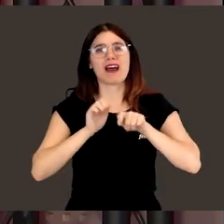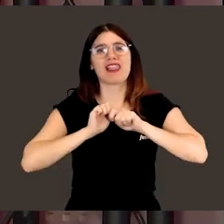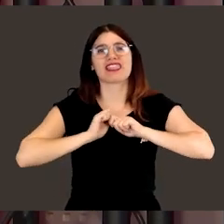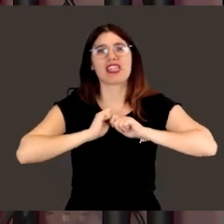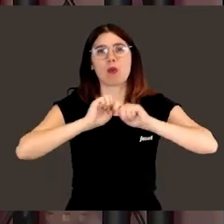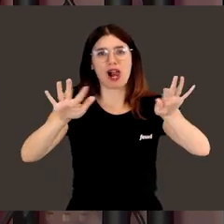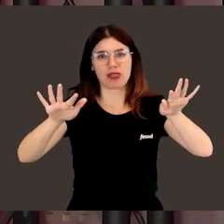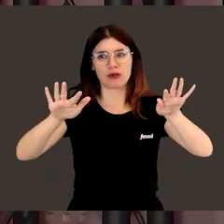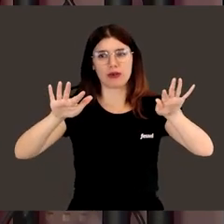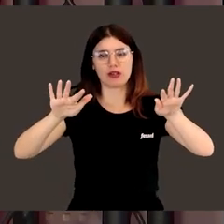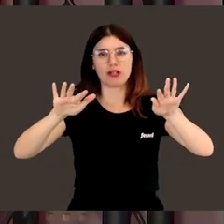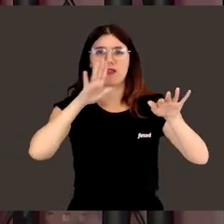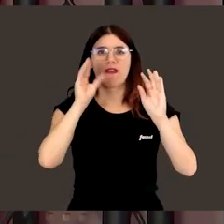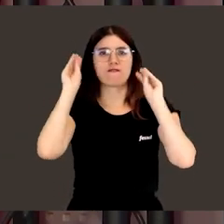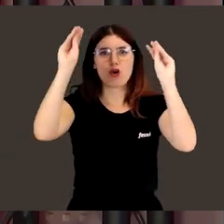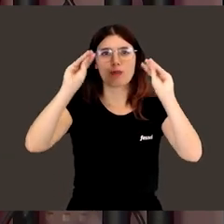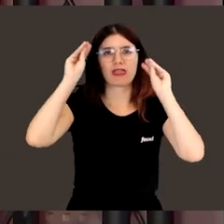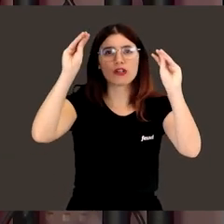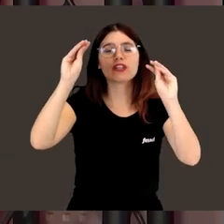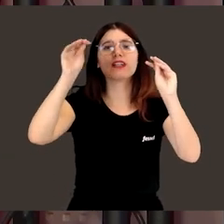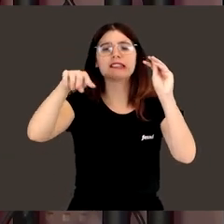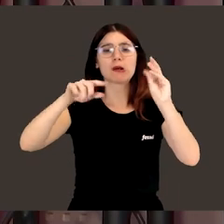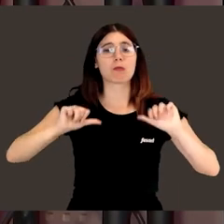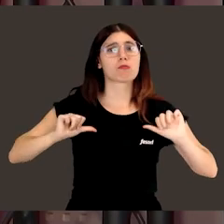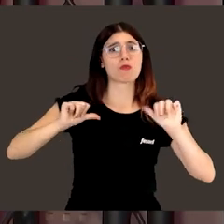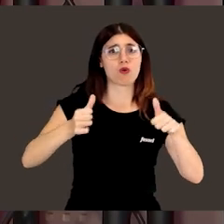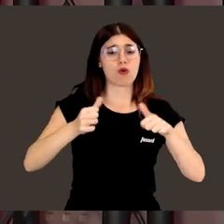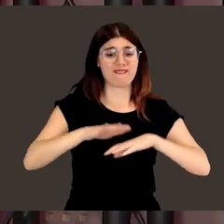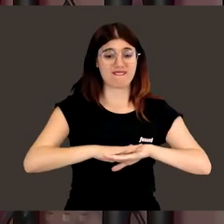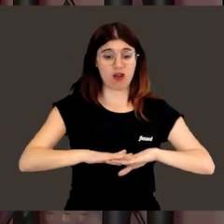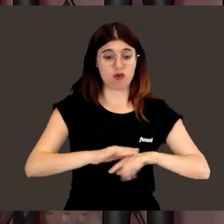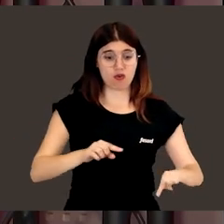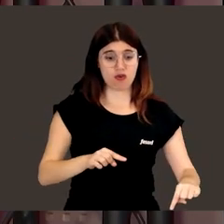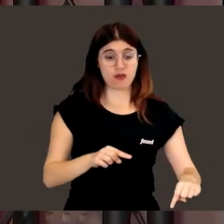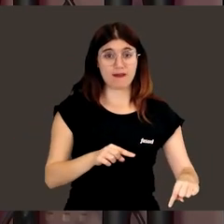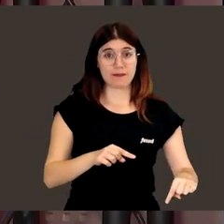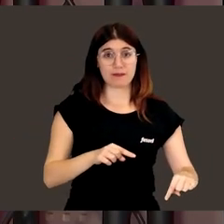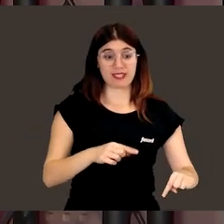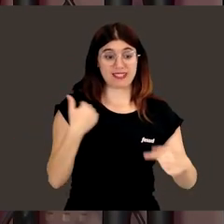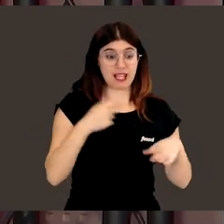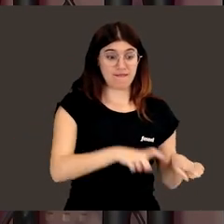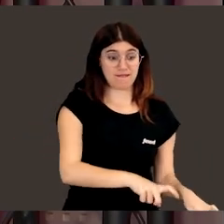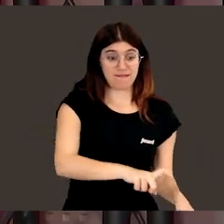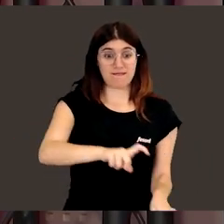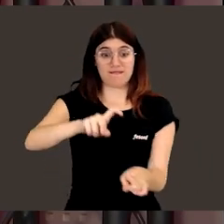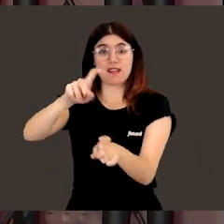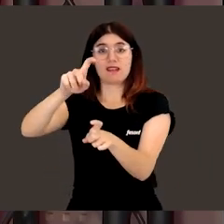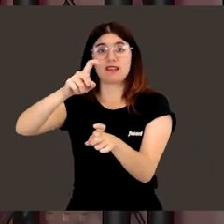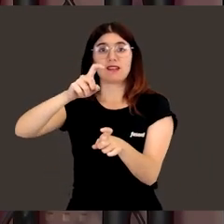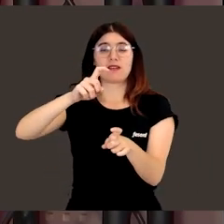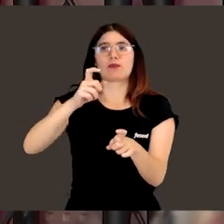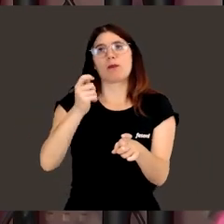labor de divulgadora, formativa. Hay que empezar desde abajo y hay que